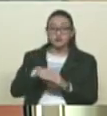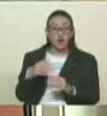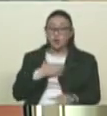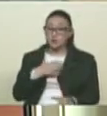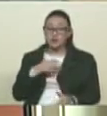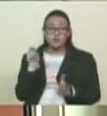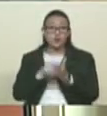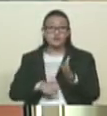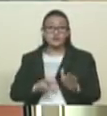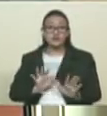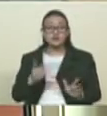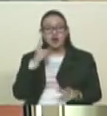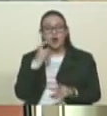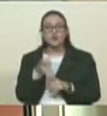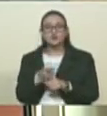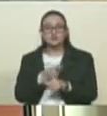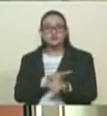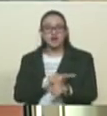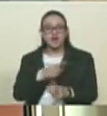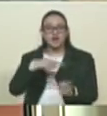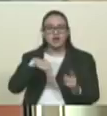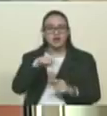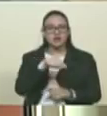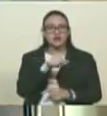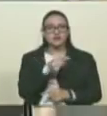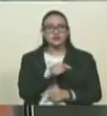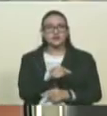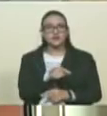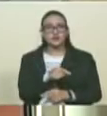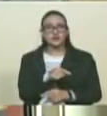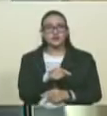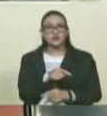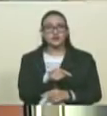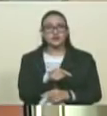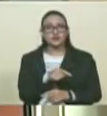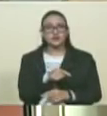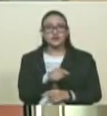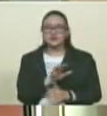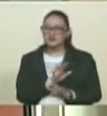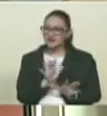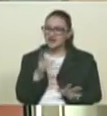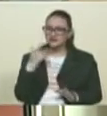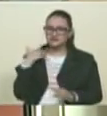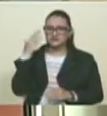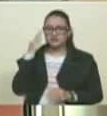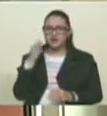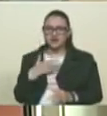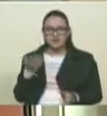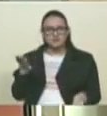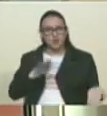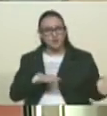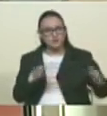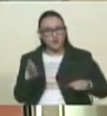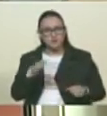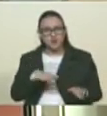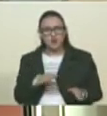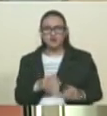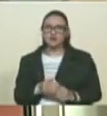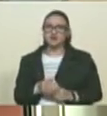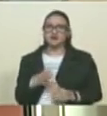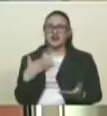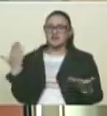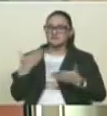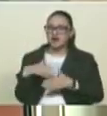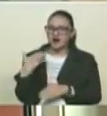Ya estamos acostumbrados al discurso violento de Bonsai de Hitler. Permanentemente llama a la muerte, permanentemente llama al cierre de